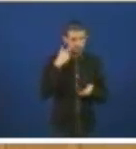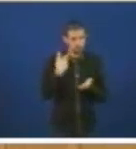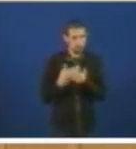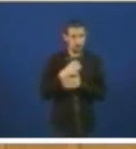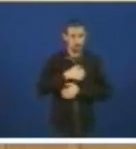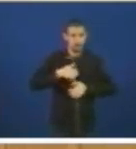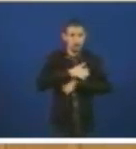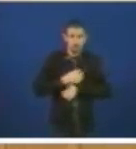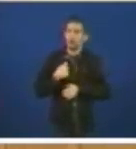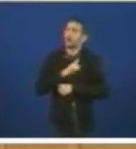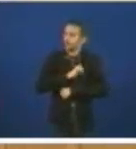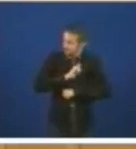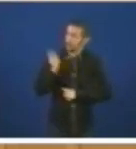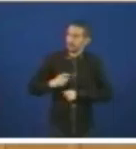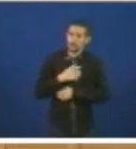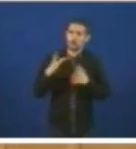pola resposta